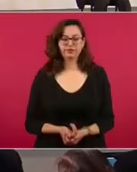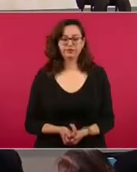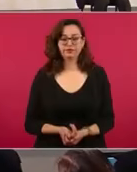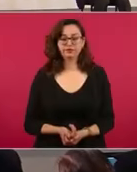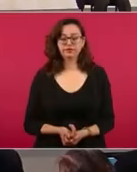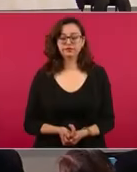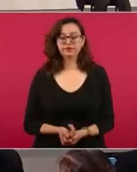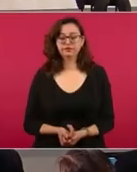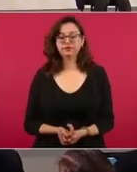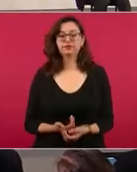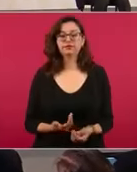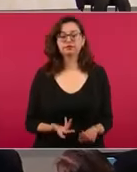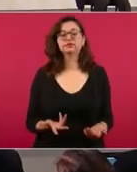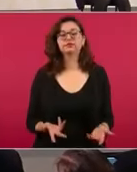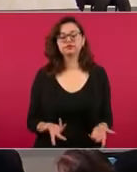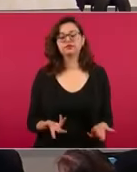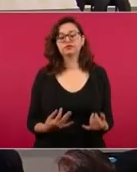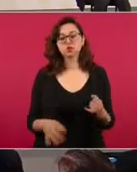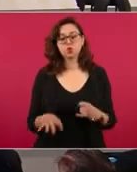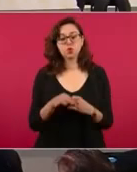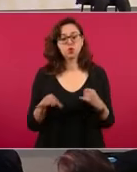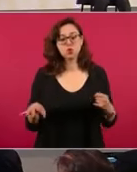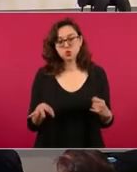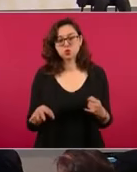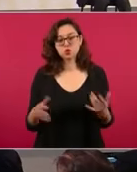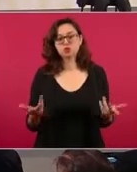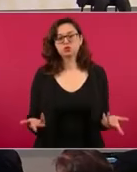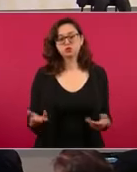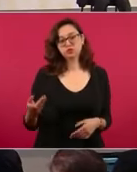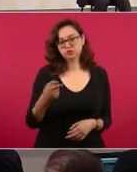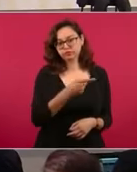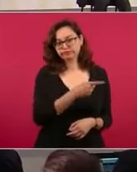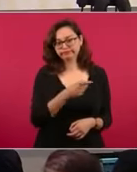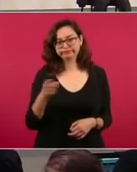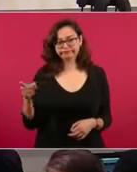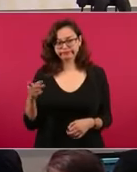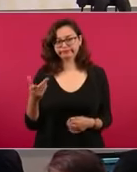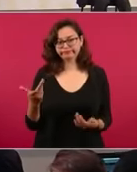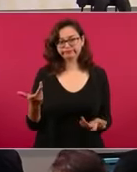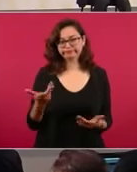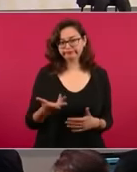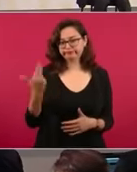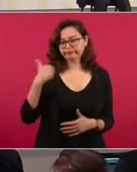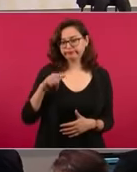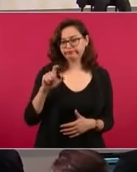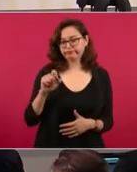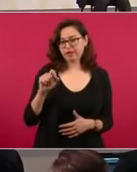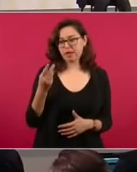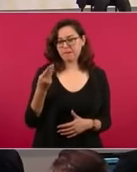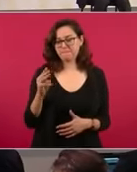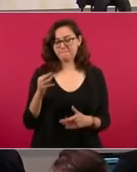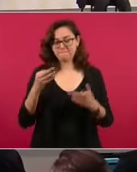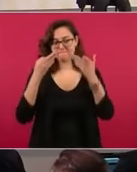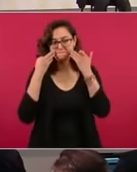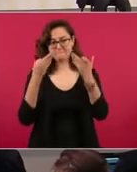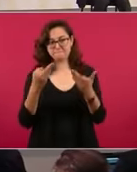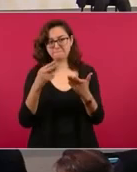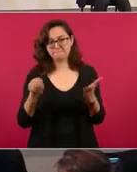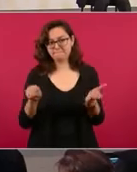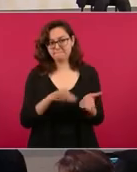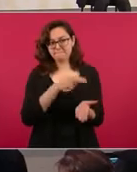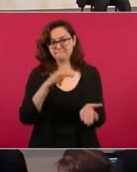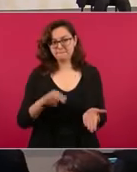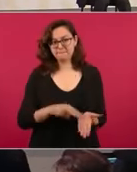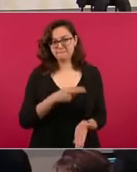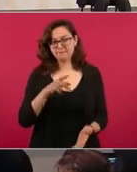Bien, y por último, como muchos de ustedes fueron testigos, el pasado 20 de mayo firmamos el convenio marco con el gobierno